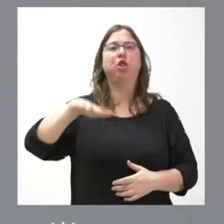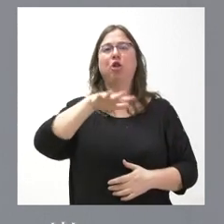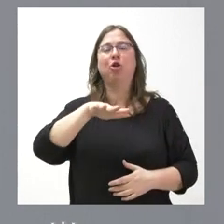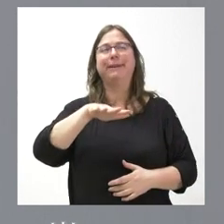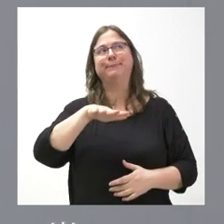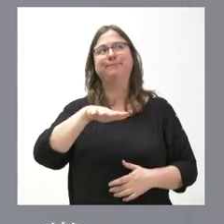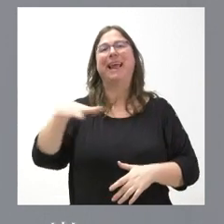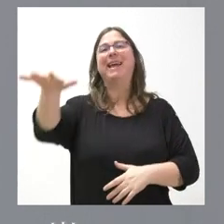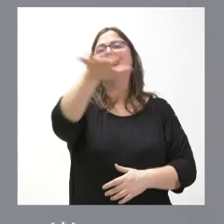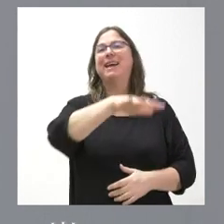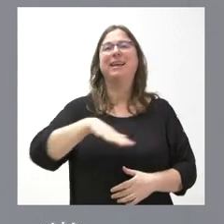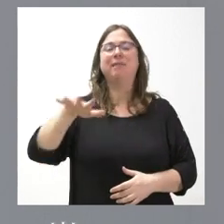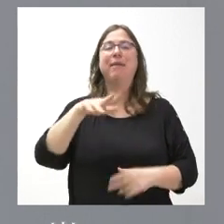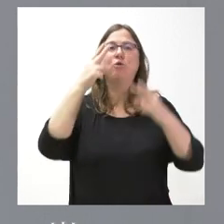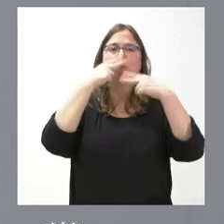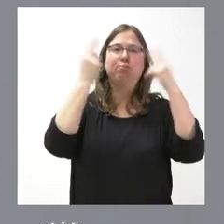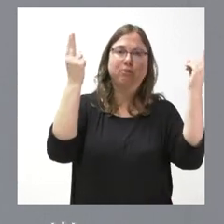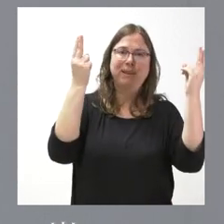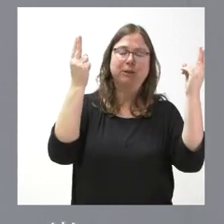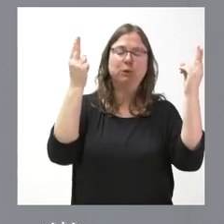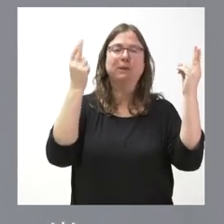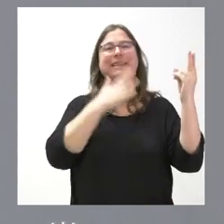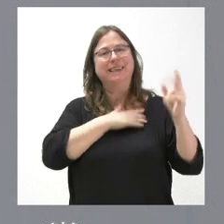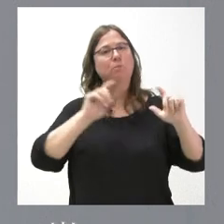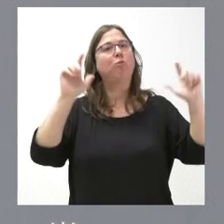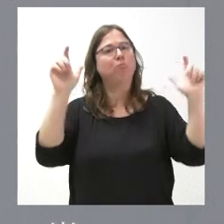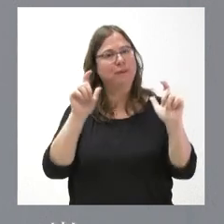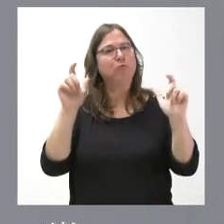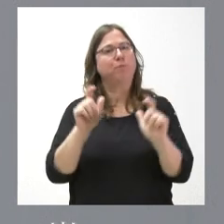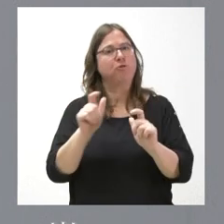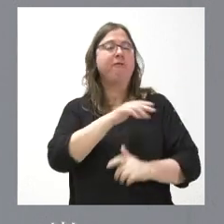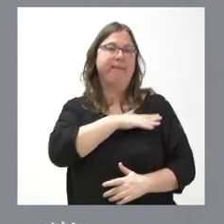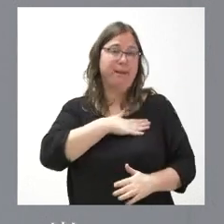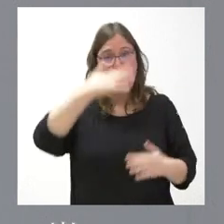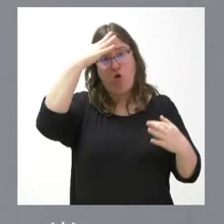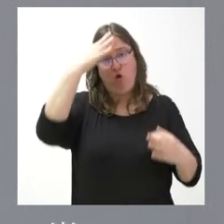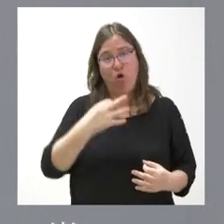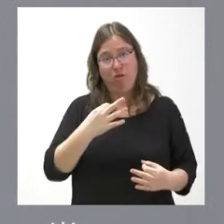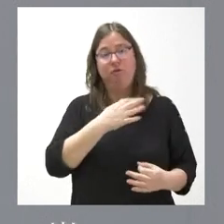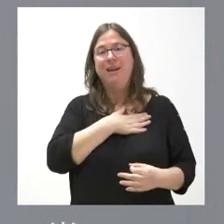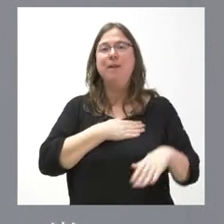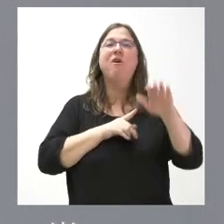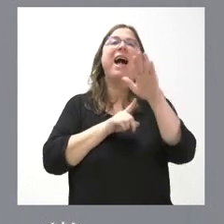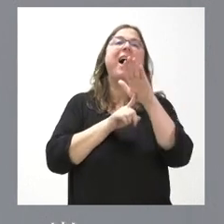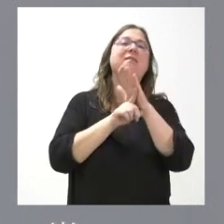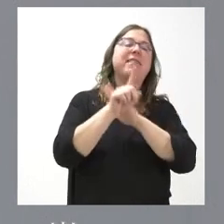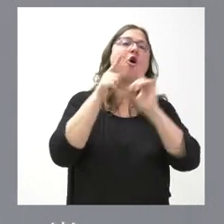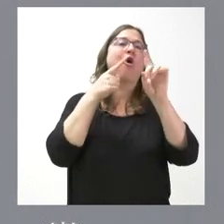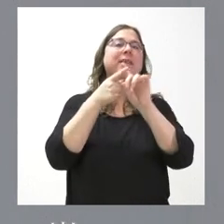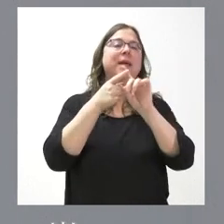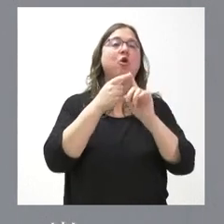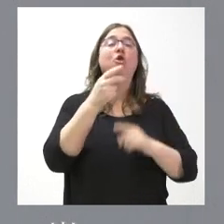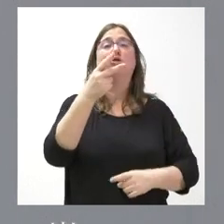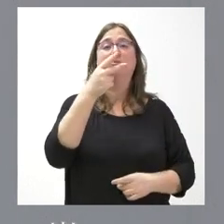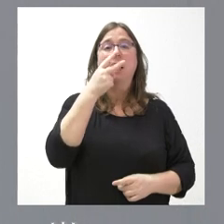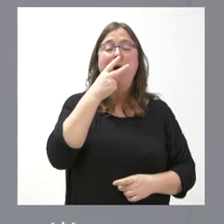espacios de carácter público. Y, por tanto, que, lógicamente, se avance en la dirección de ir reduciendo el consumo